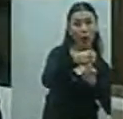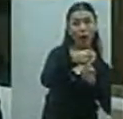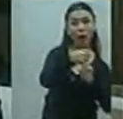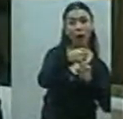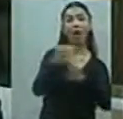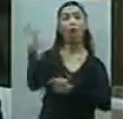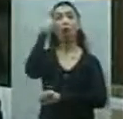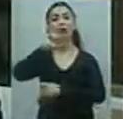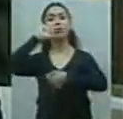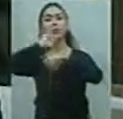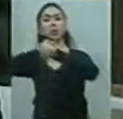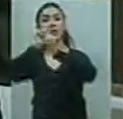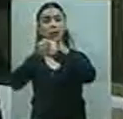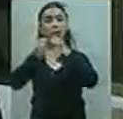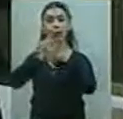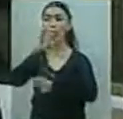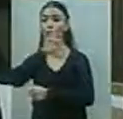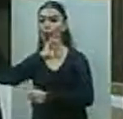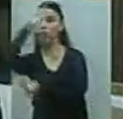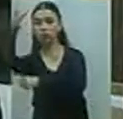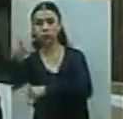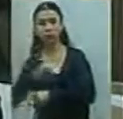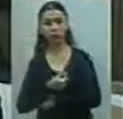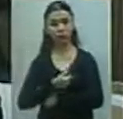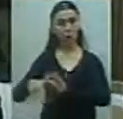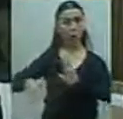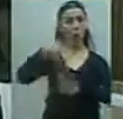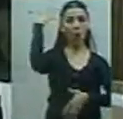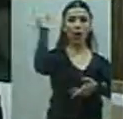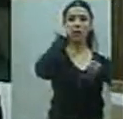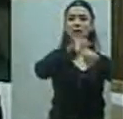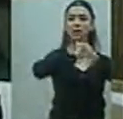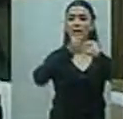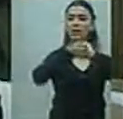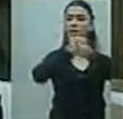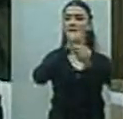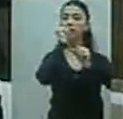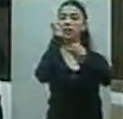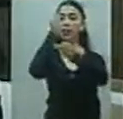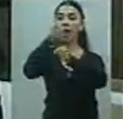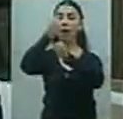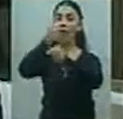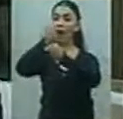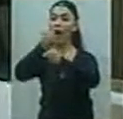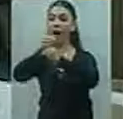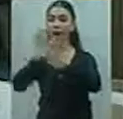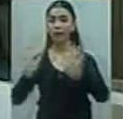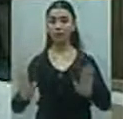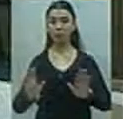Llamen, comuníquense porque hay personas que están dedicadas, vamos a trabajar conjuntamente con todos porque esto es